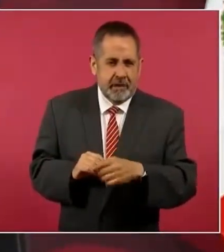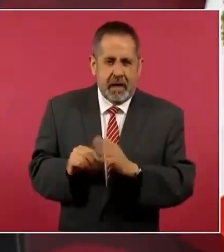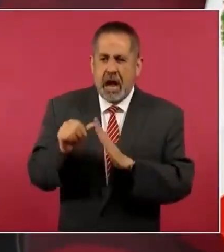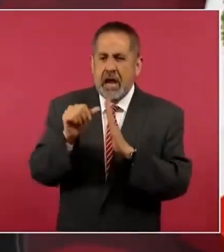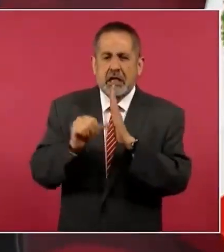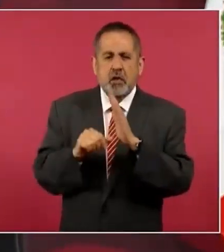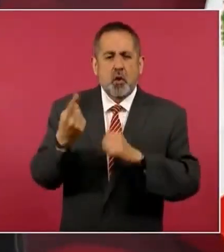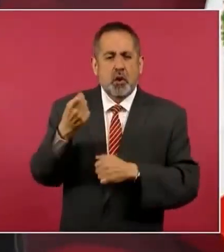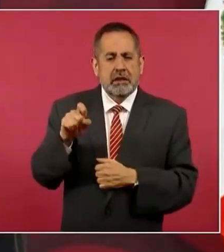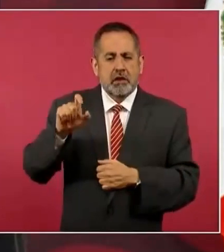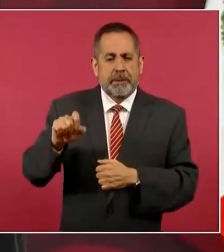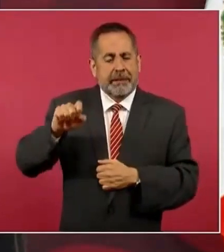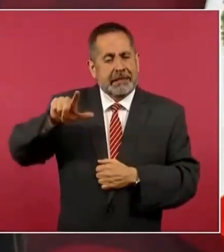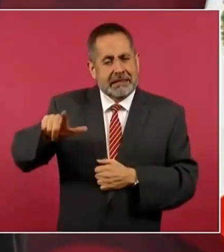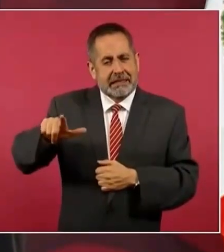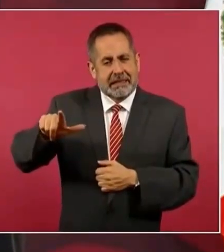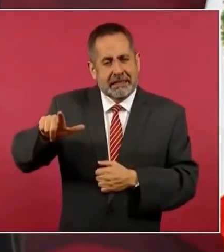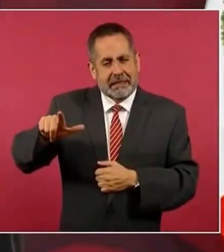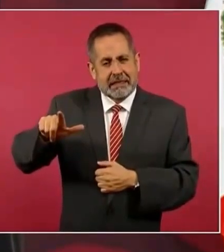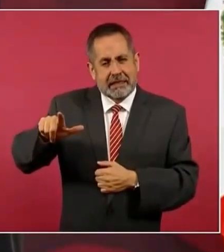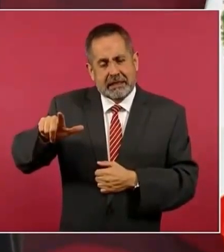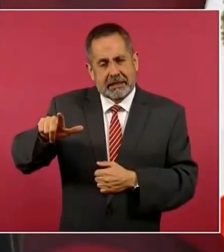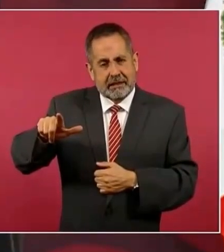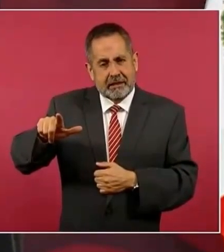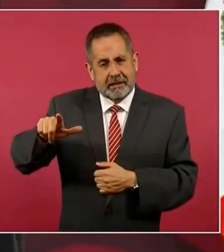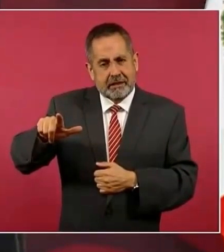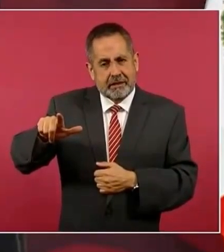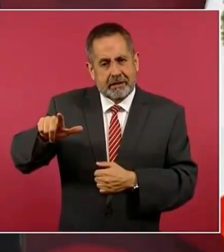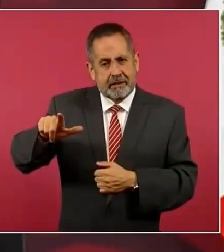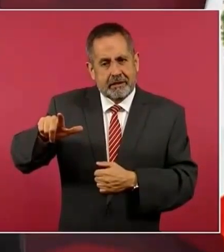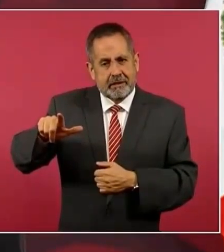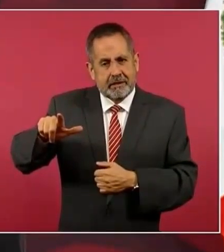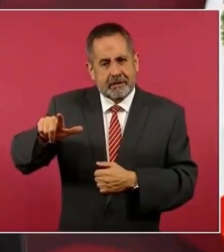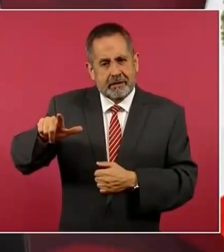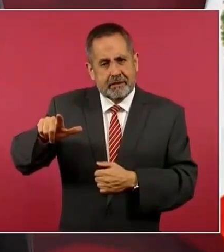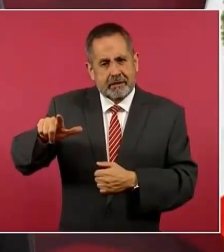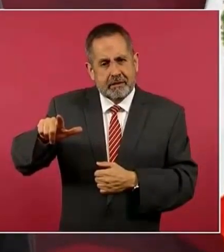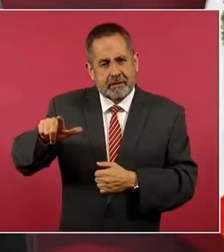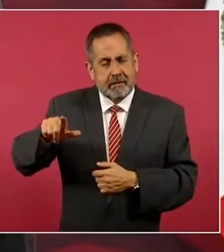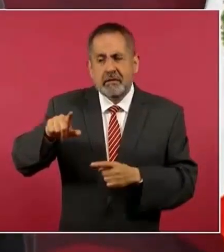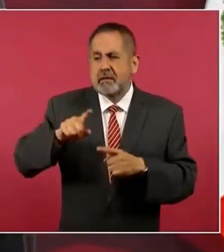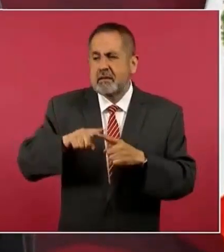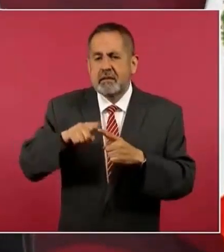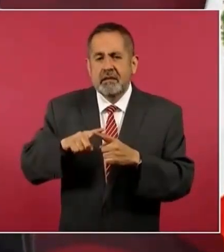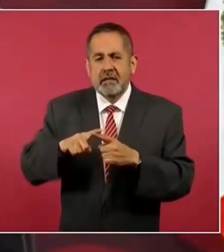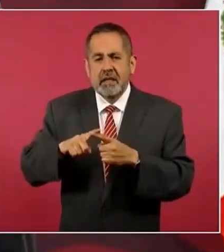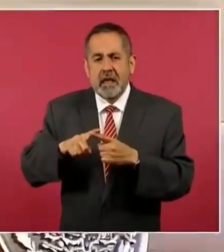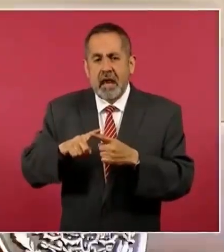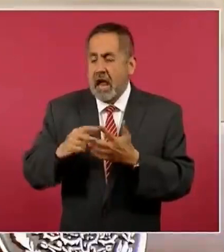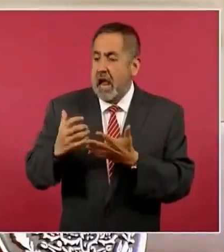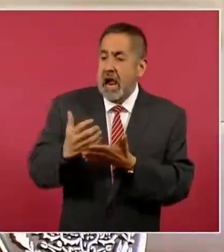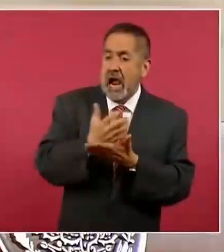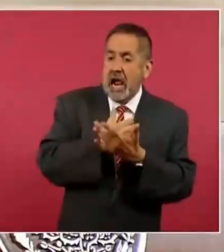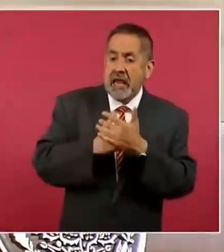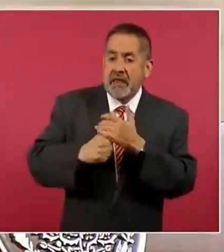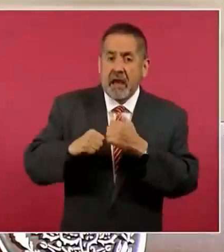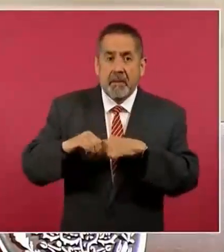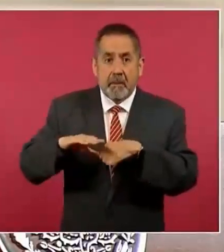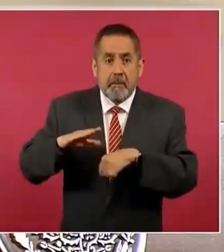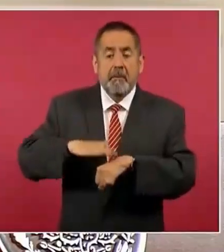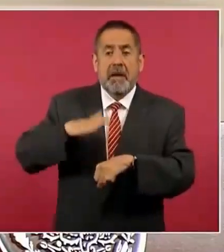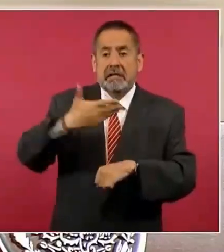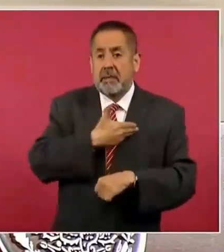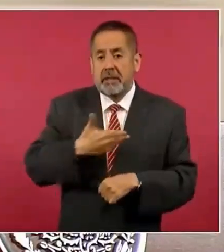artículo 127 y que nadie ganara más que el presidente de la República.